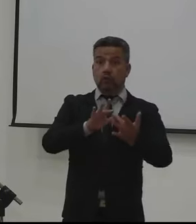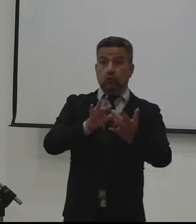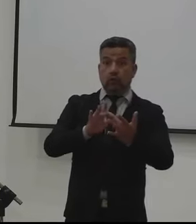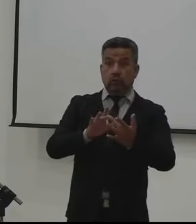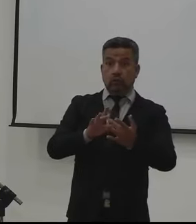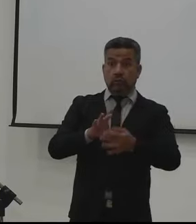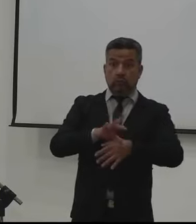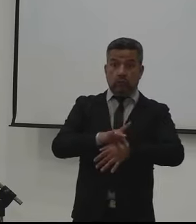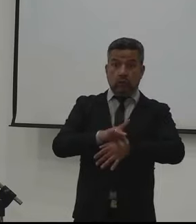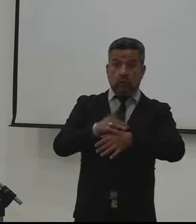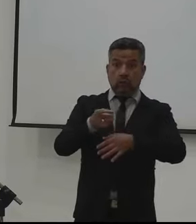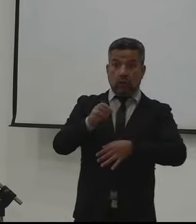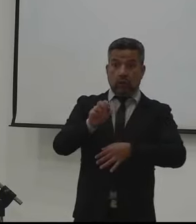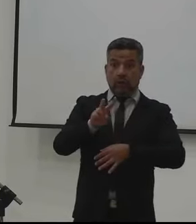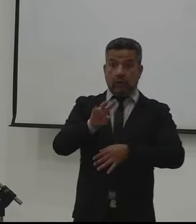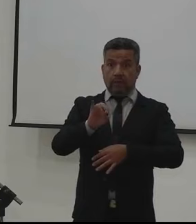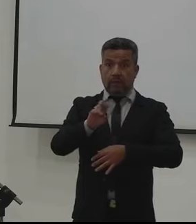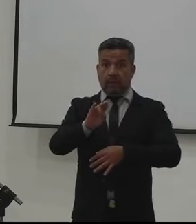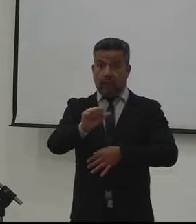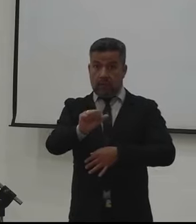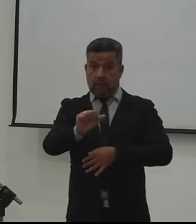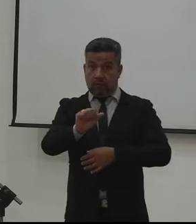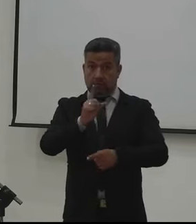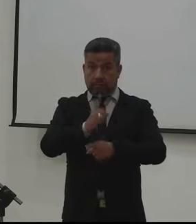tenemos conexión por ahí con el doctor Gaviria